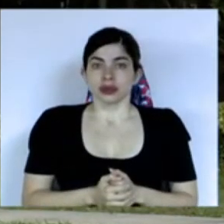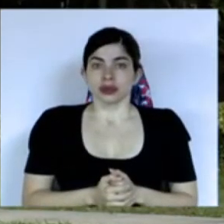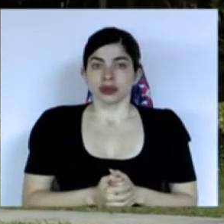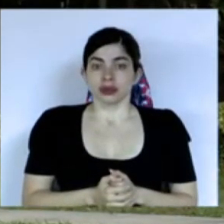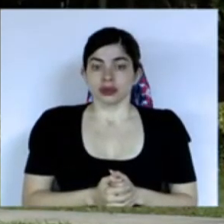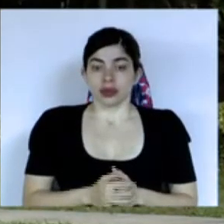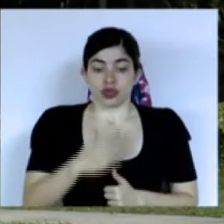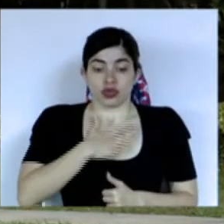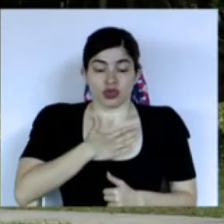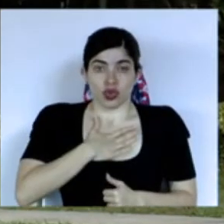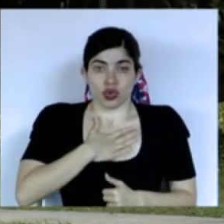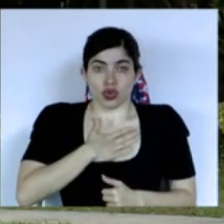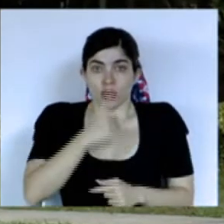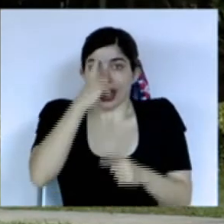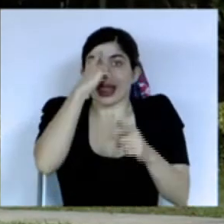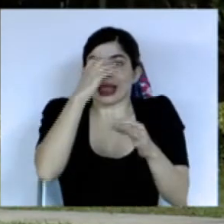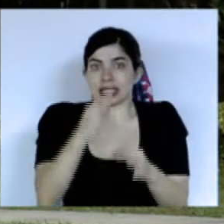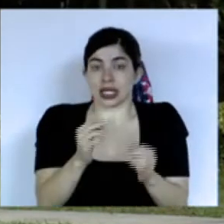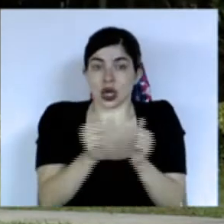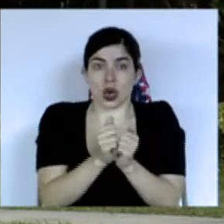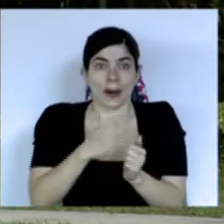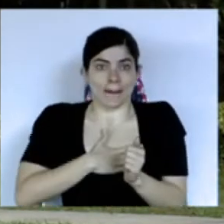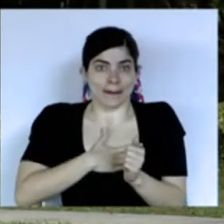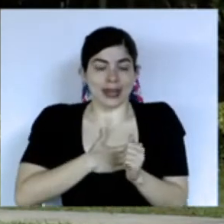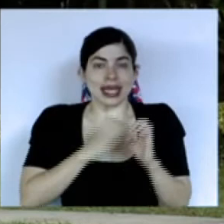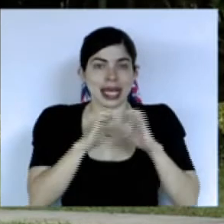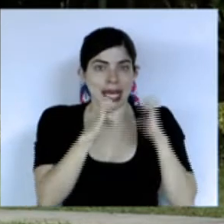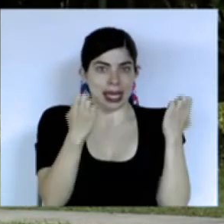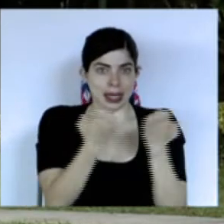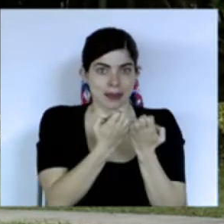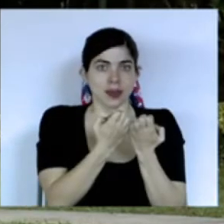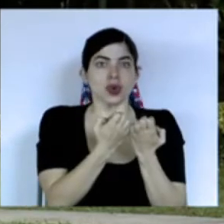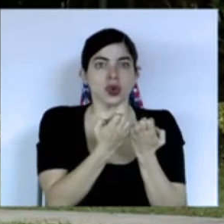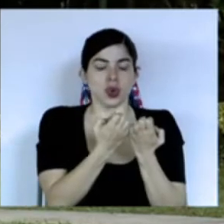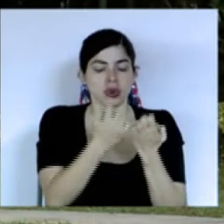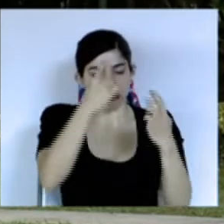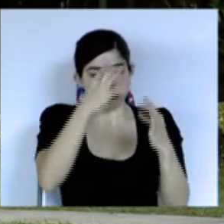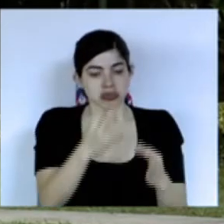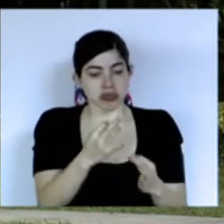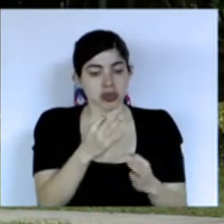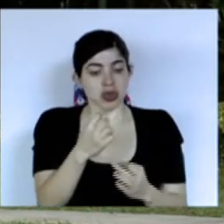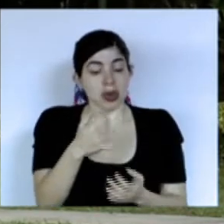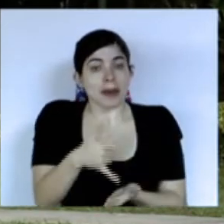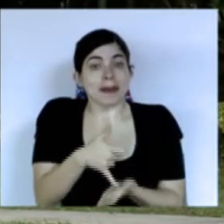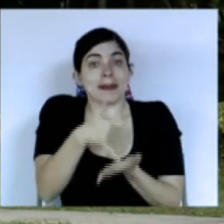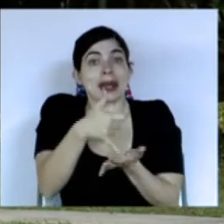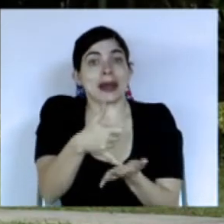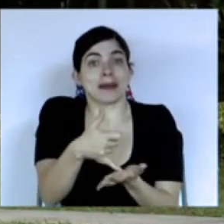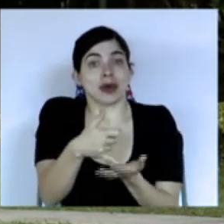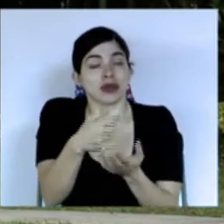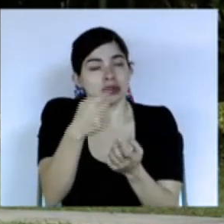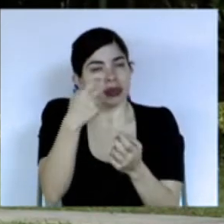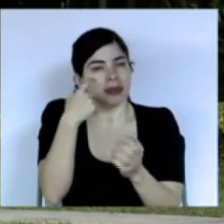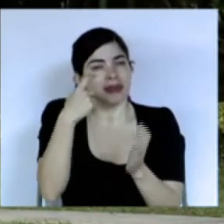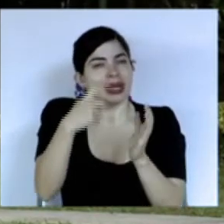decidí junto a mi equipo otorgar los reconocimientos al mérito